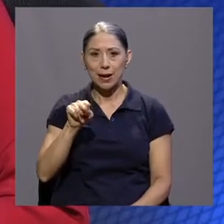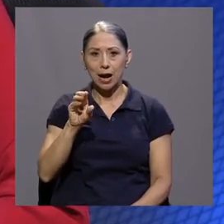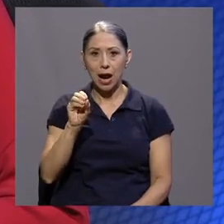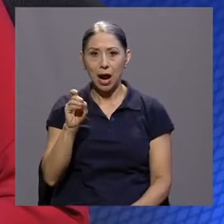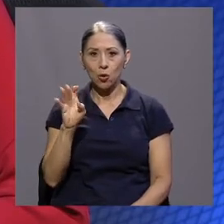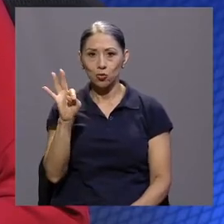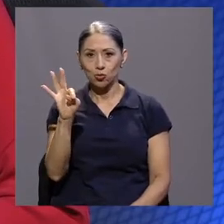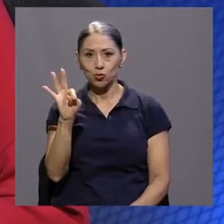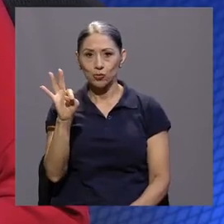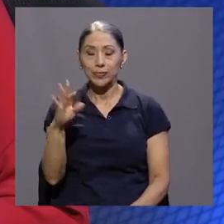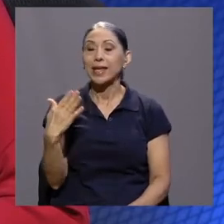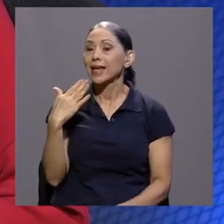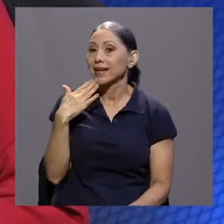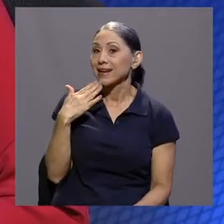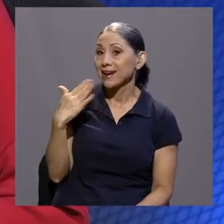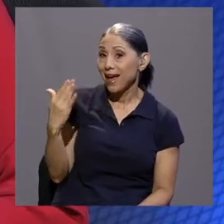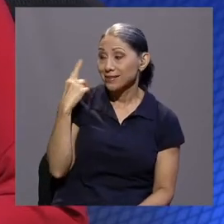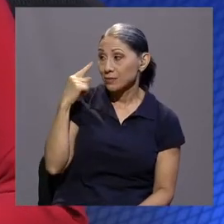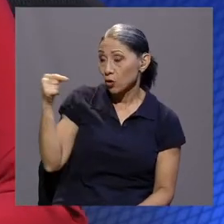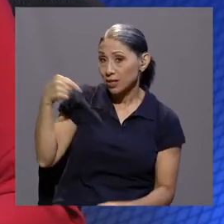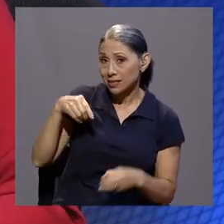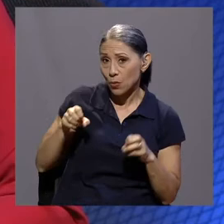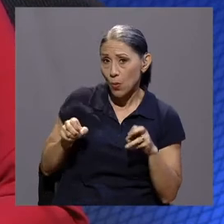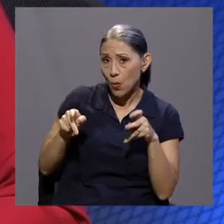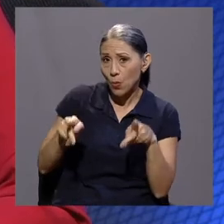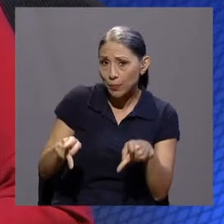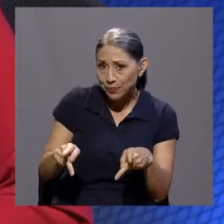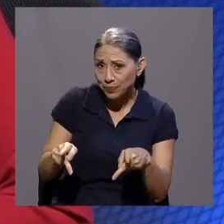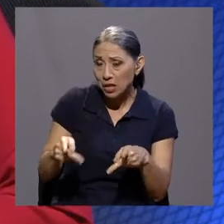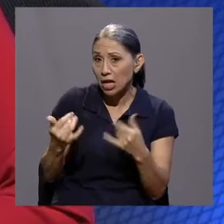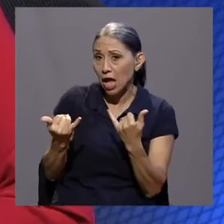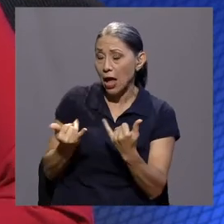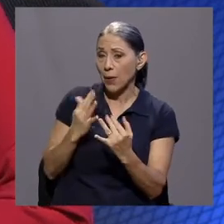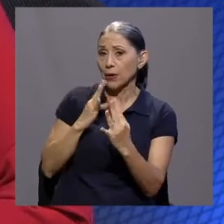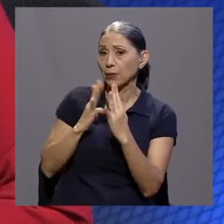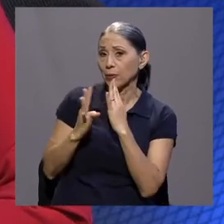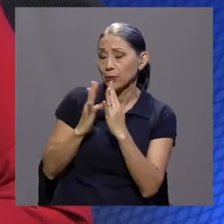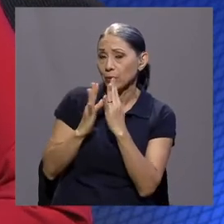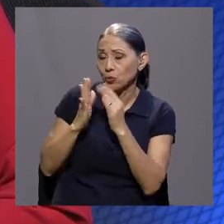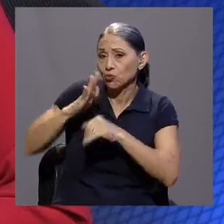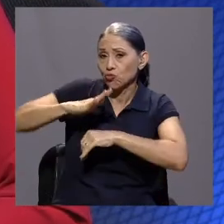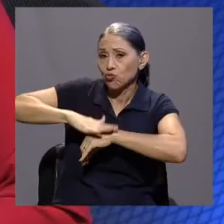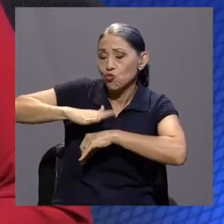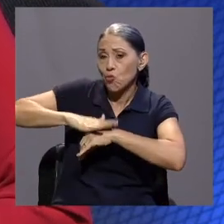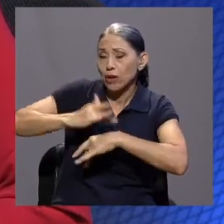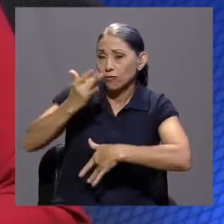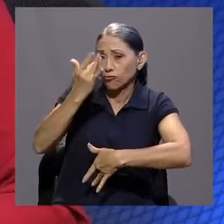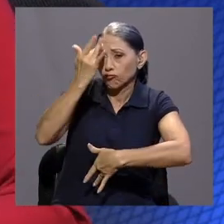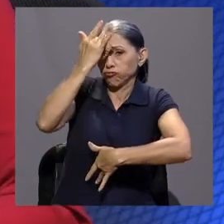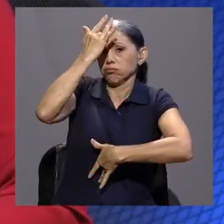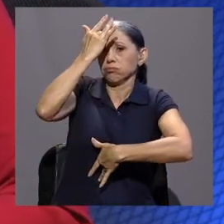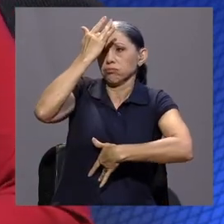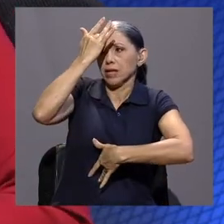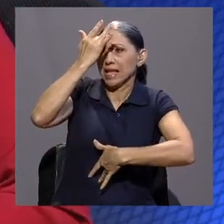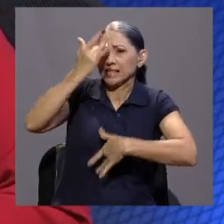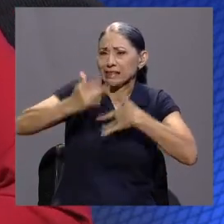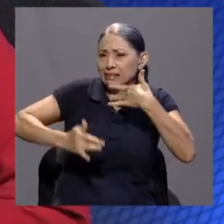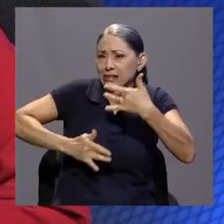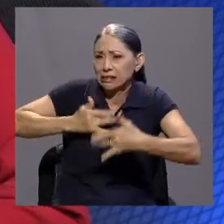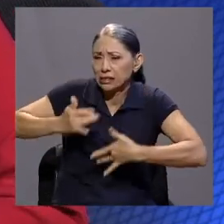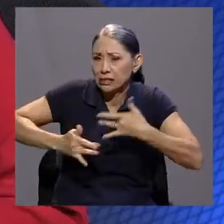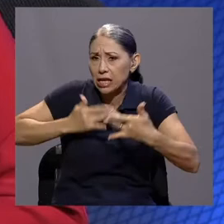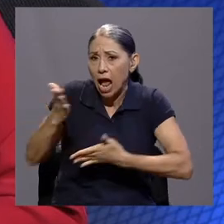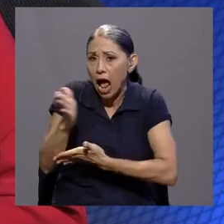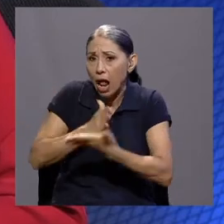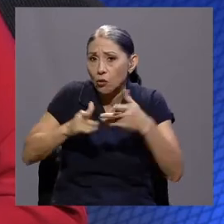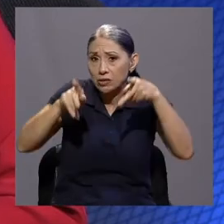por el espacio que vamos a conversar con respecto al padecimiento que pueden estar en este